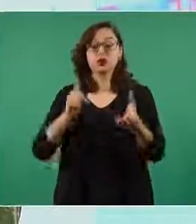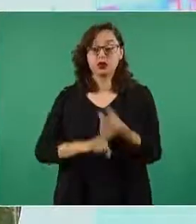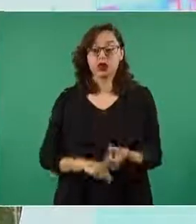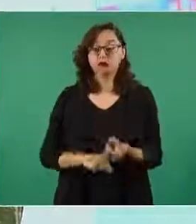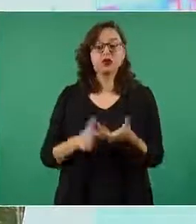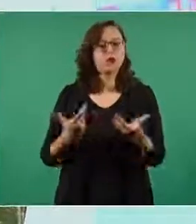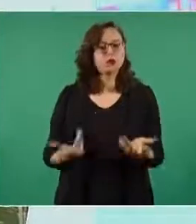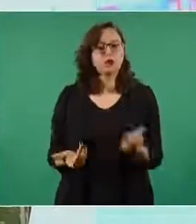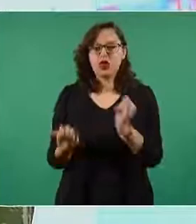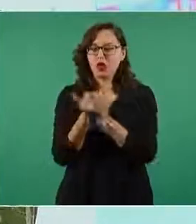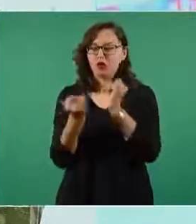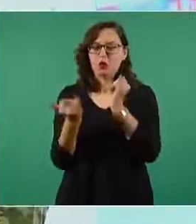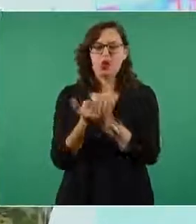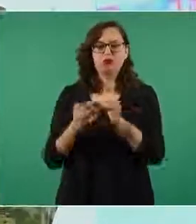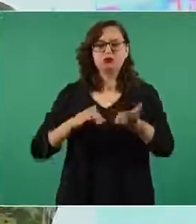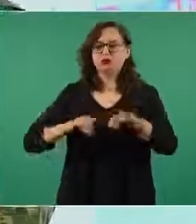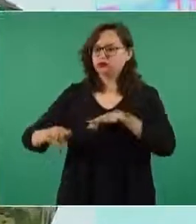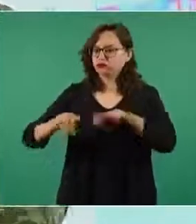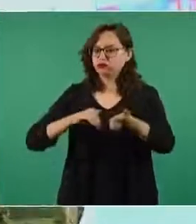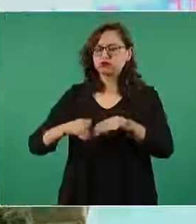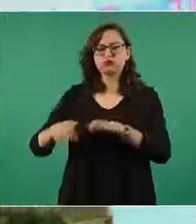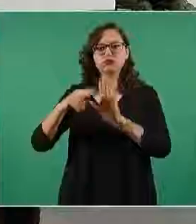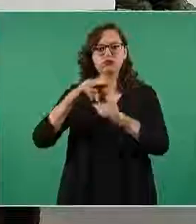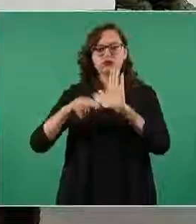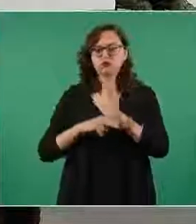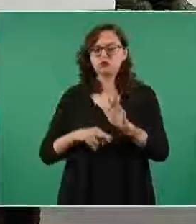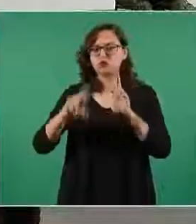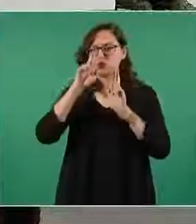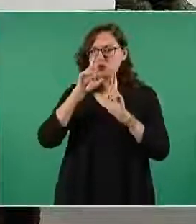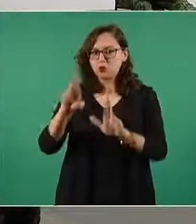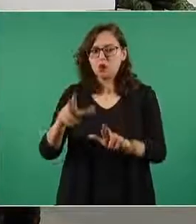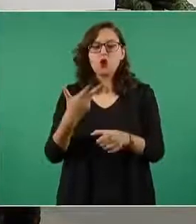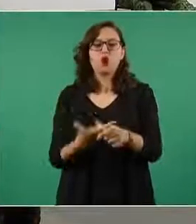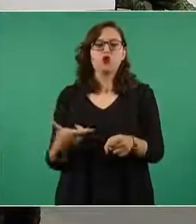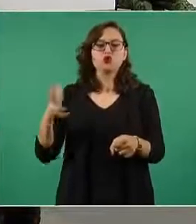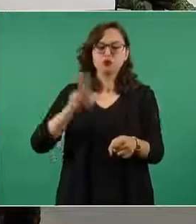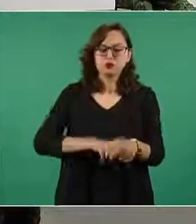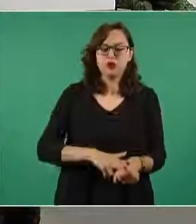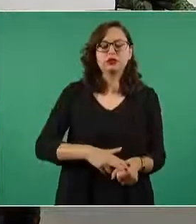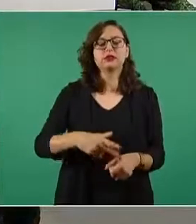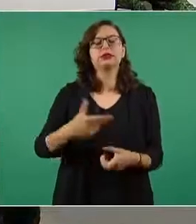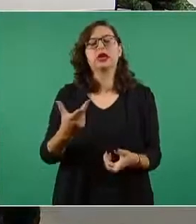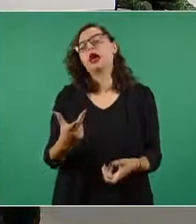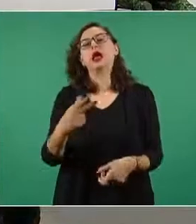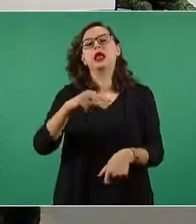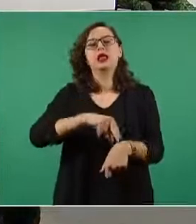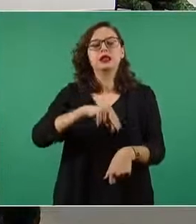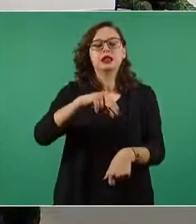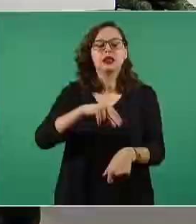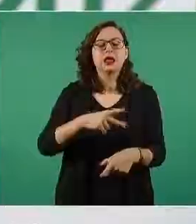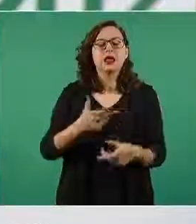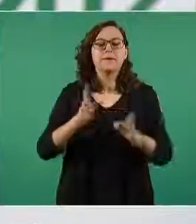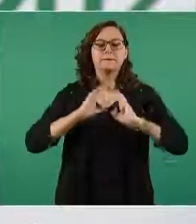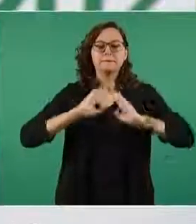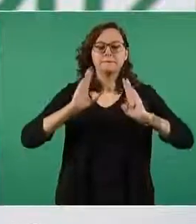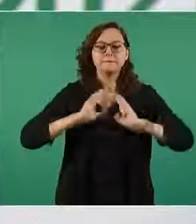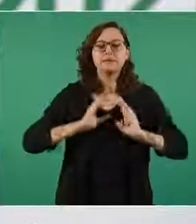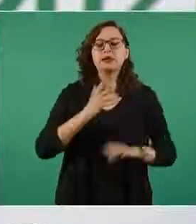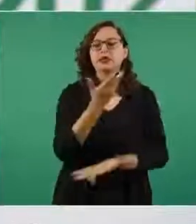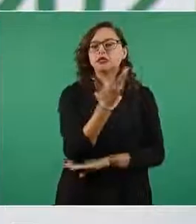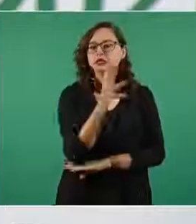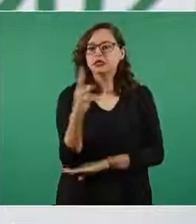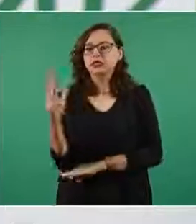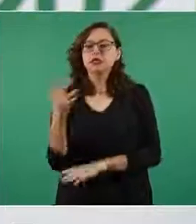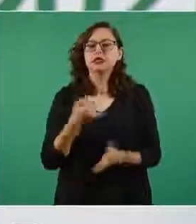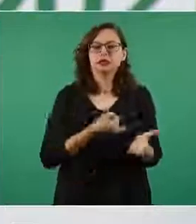misma normatividad laboral como son en hospitales militares en viveros forestales en centros comerciales